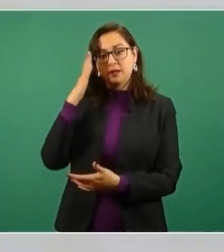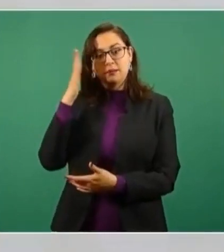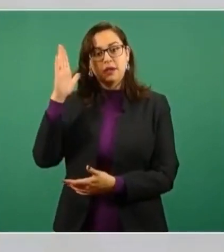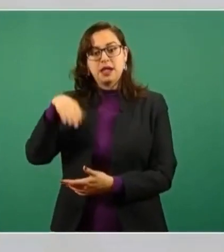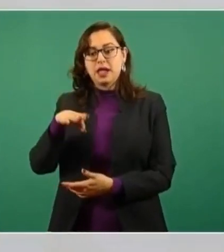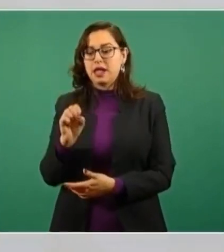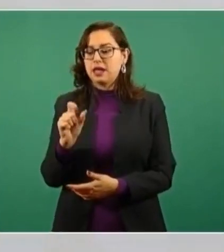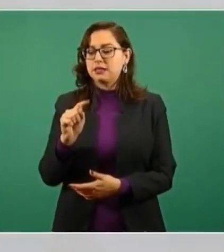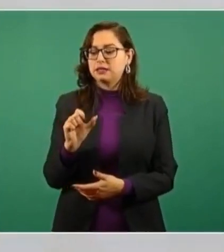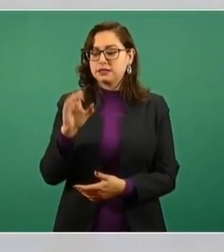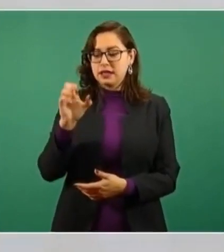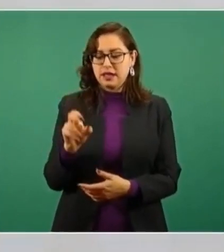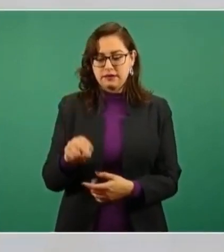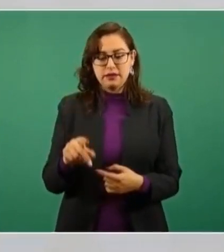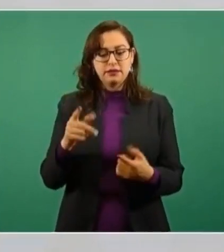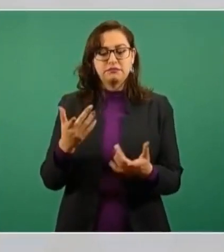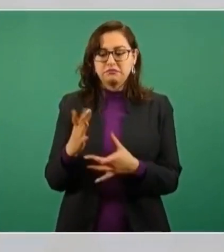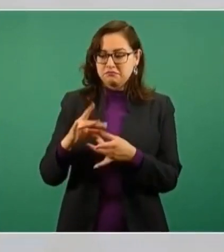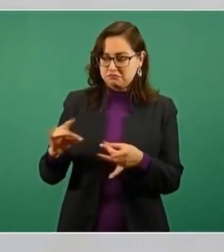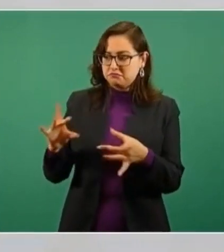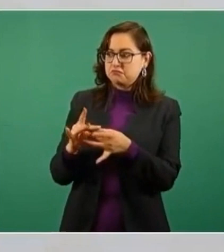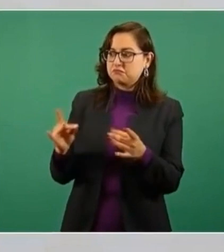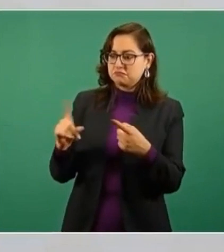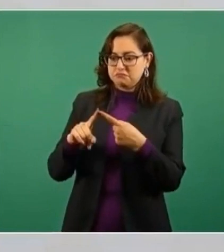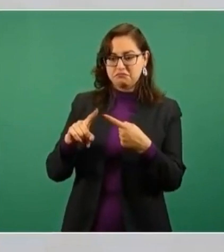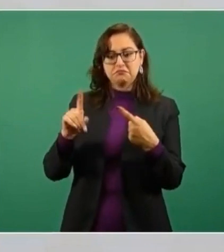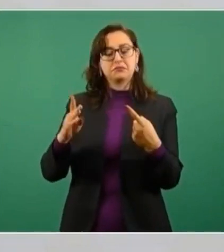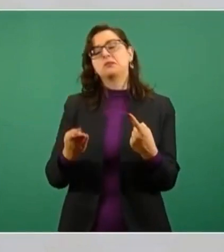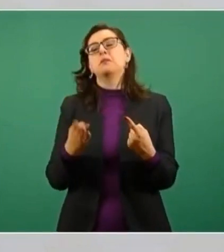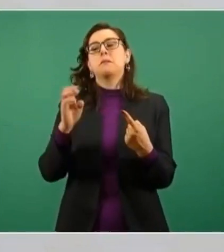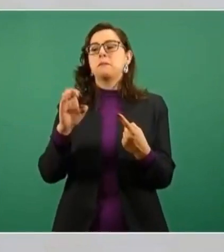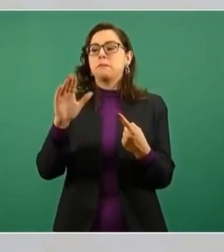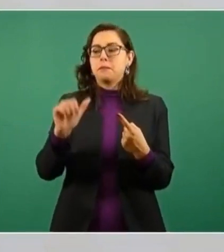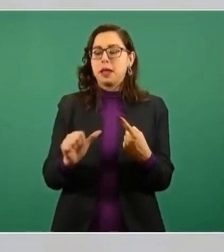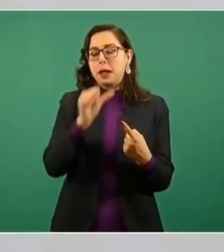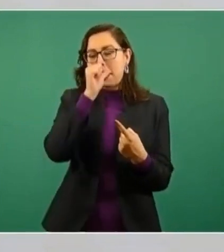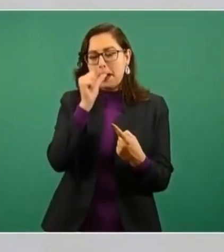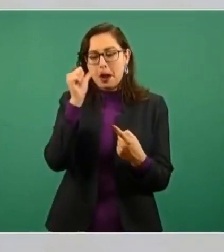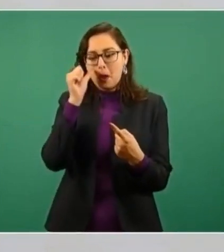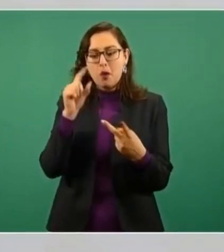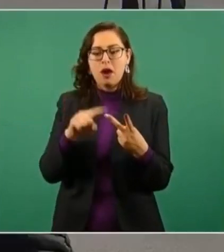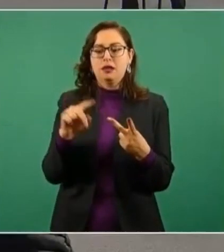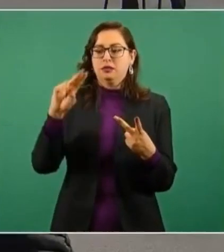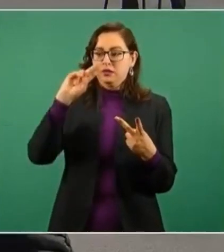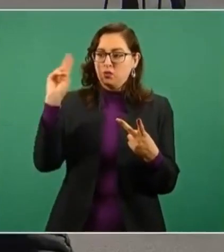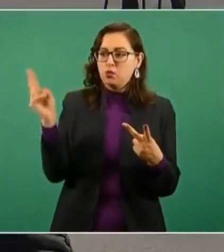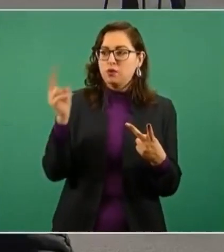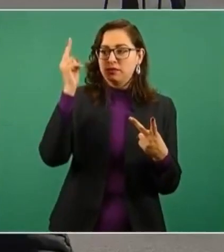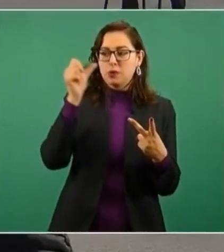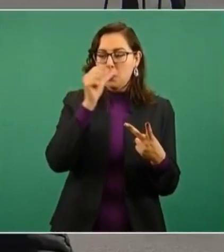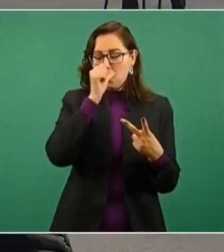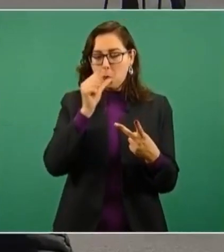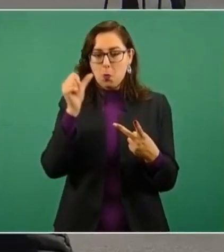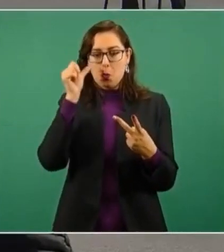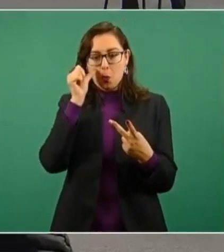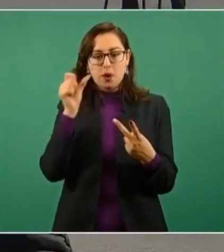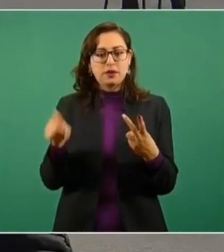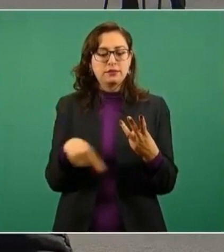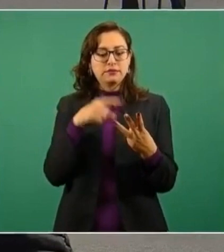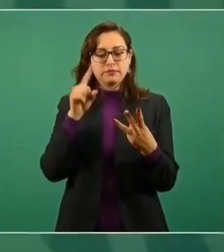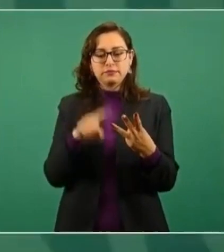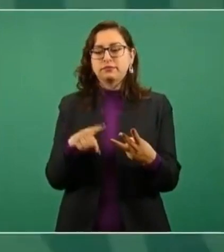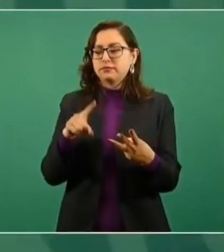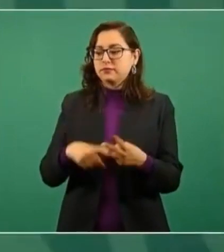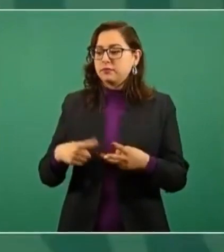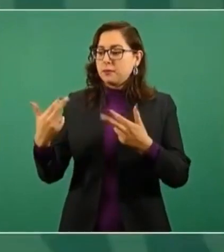las becas Benito Juárez, las universidades de bienestar Benito Juárez, la relación que efectivamente cambió en lo que se refiere con el